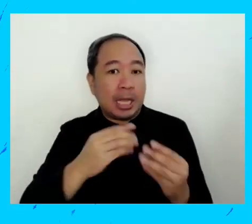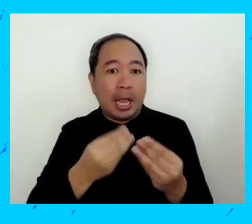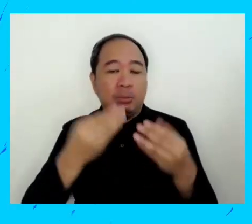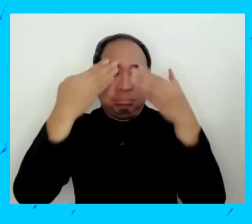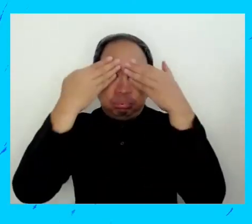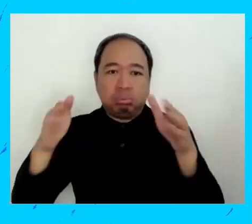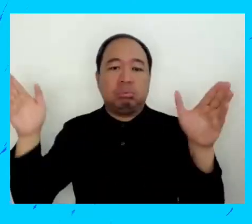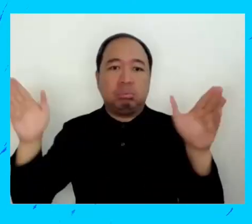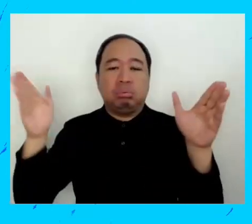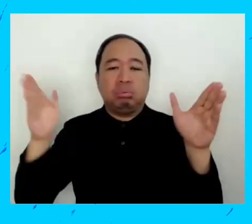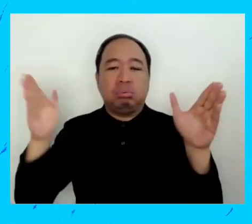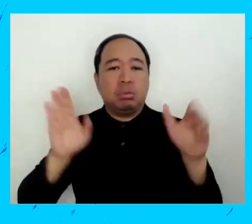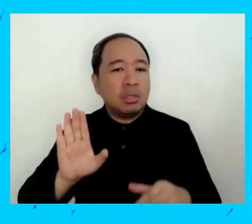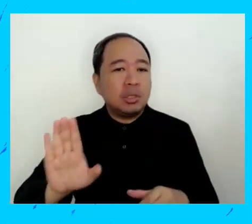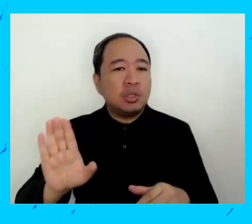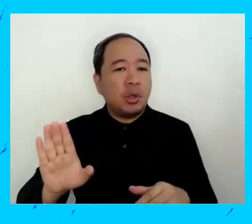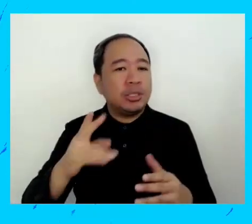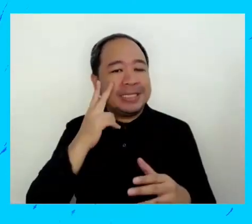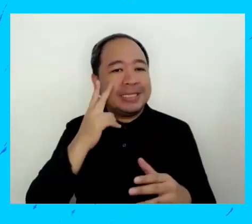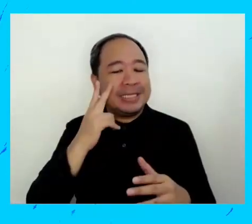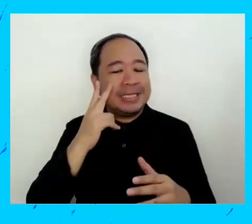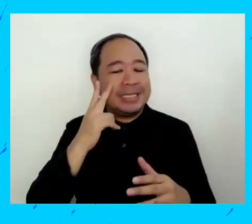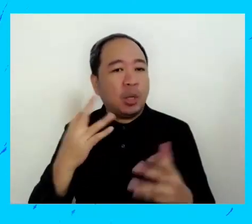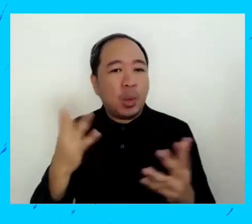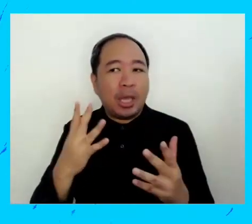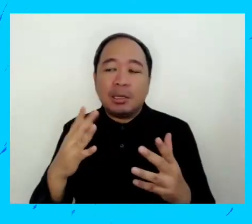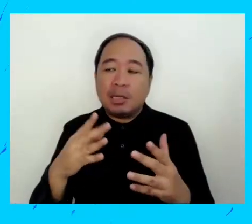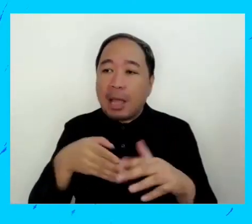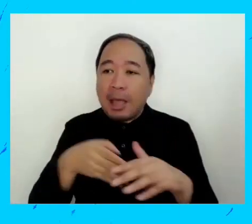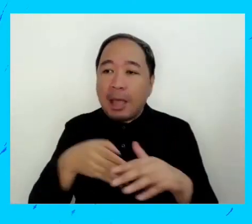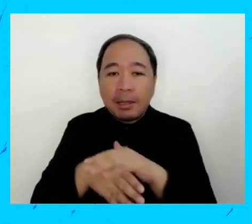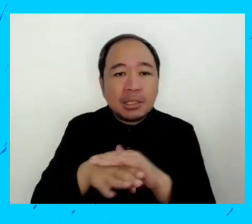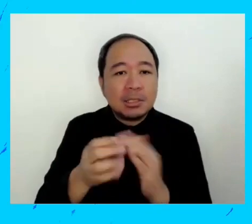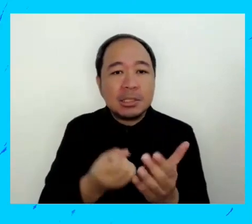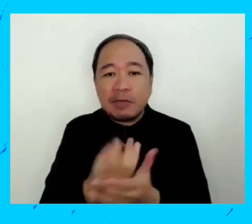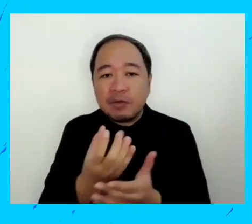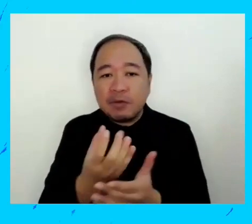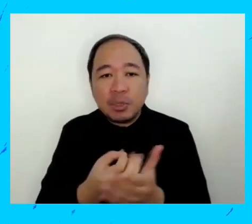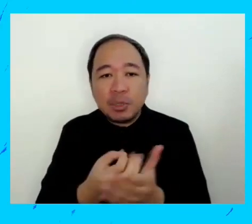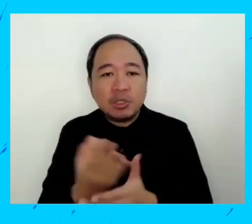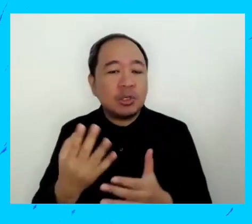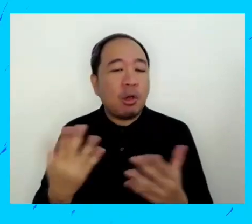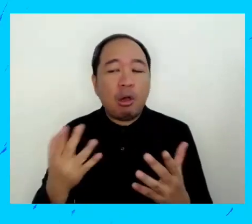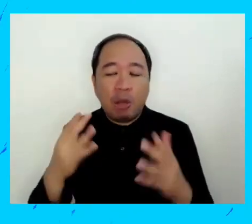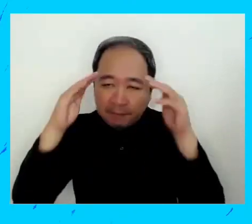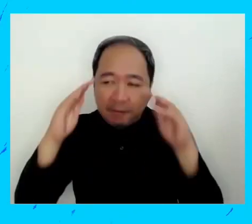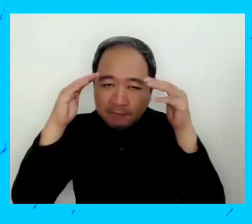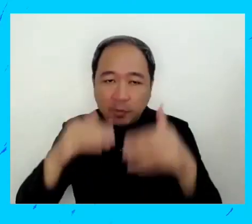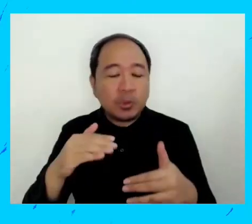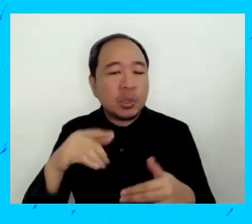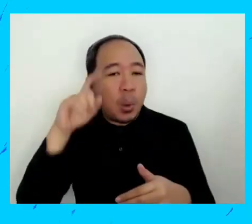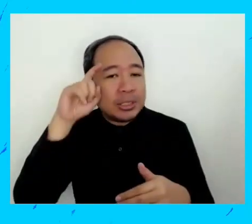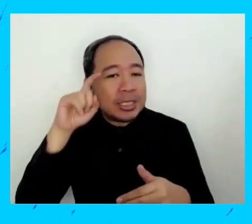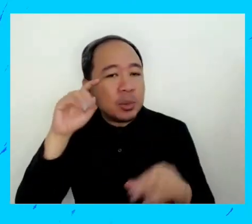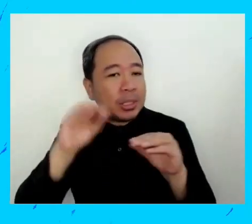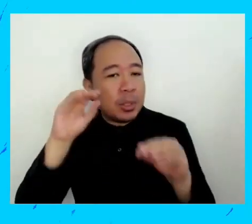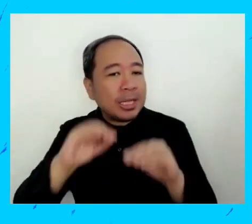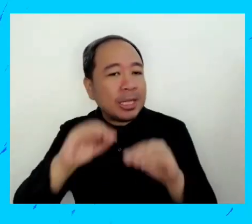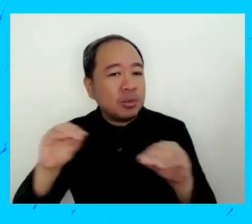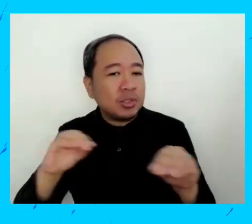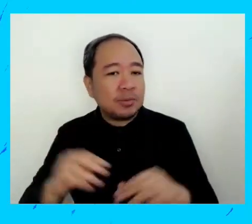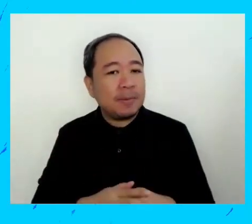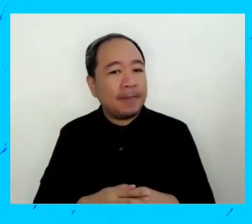Entonces, hay necesario tener reformas para mejorar el espectro de medios para lograr las informaciones.